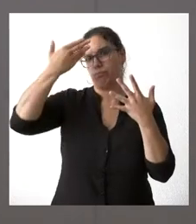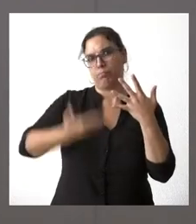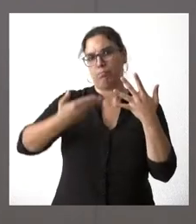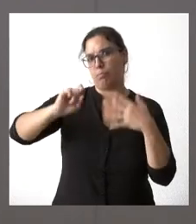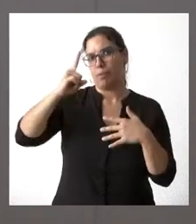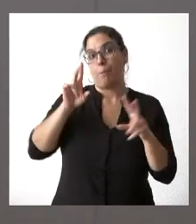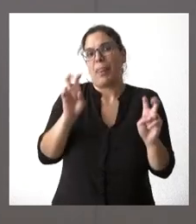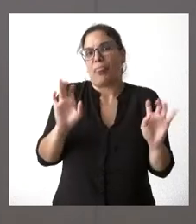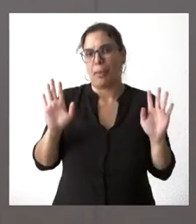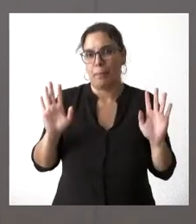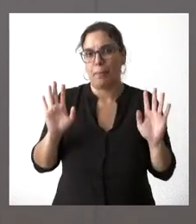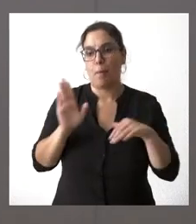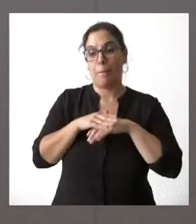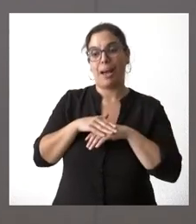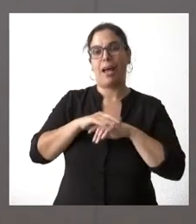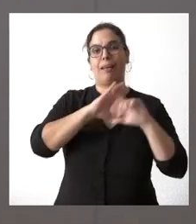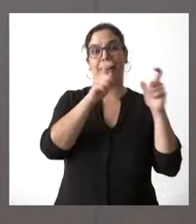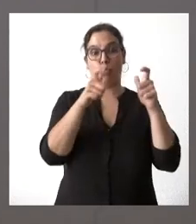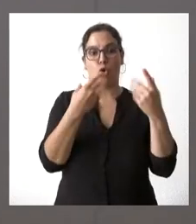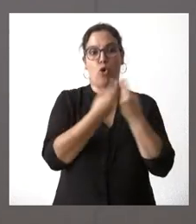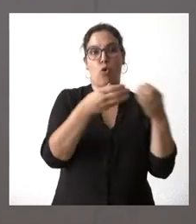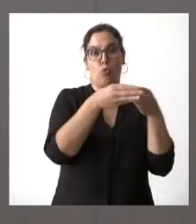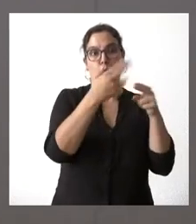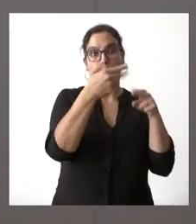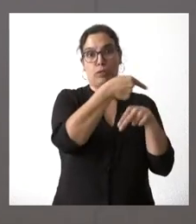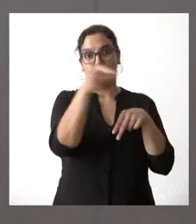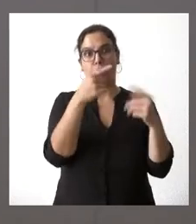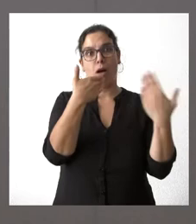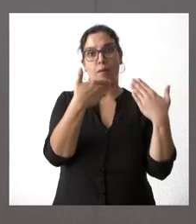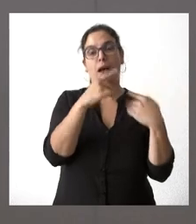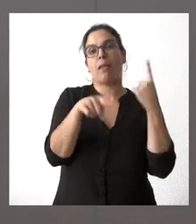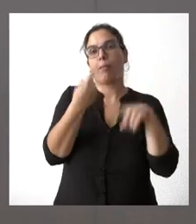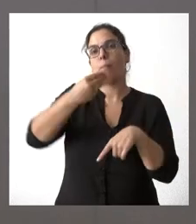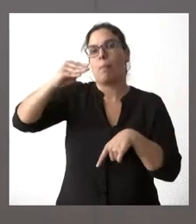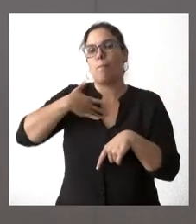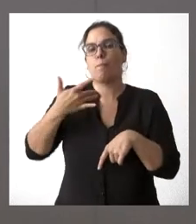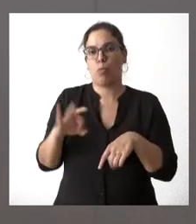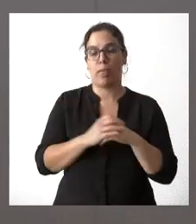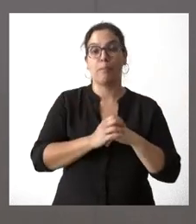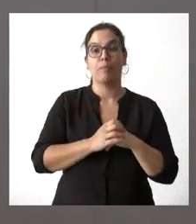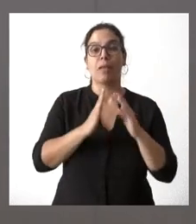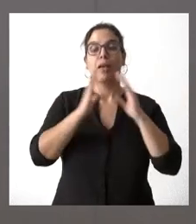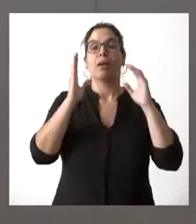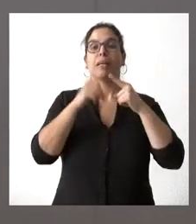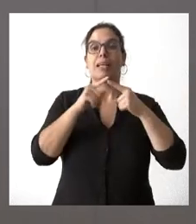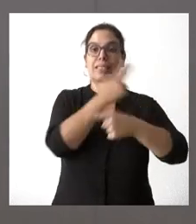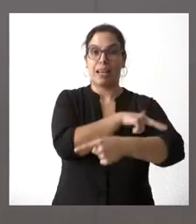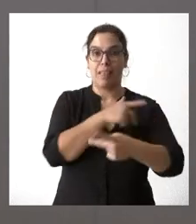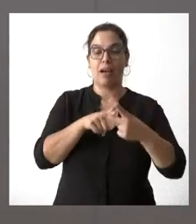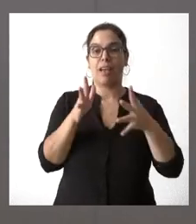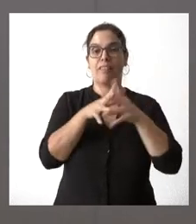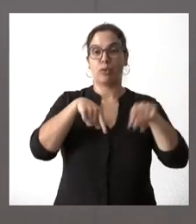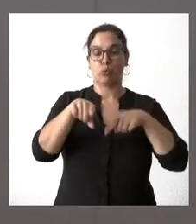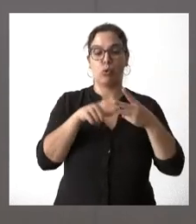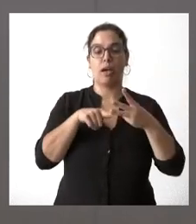iniciales para estas reuniones previas y para plantear, sin prejuicio de que puedan surgir algunos más, el Pacto para la Sanidad, las infraestructuras, la EBAU